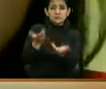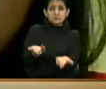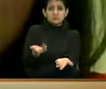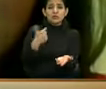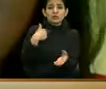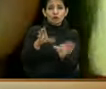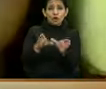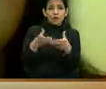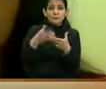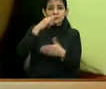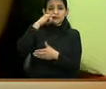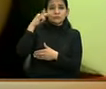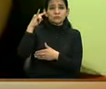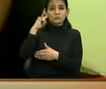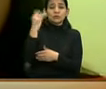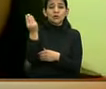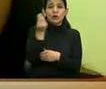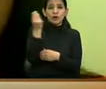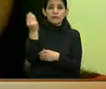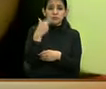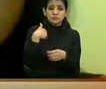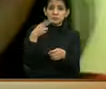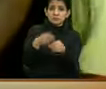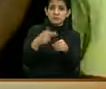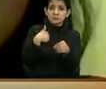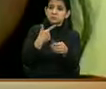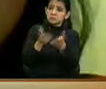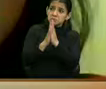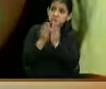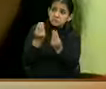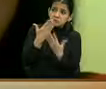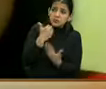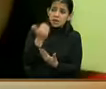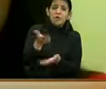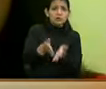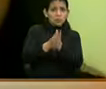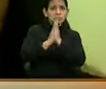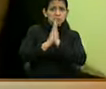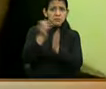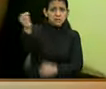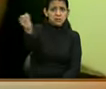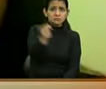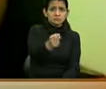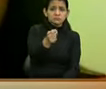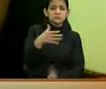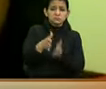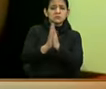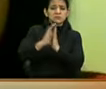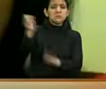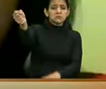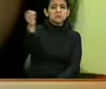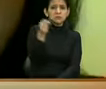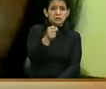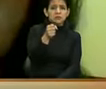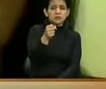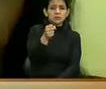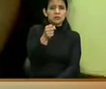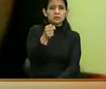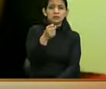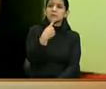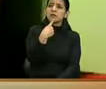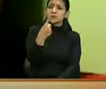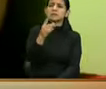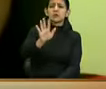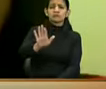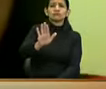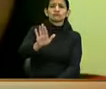la comisión de niños, niñas y adolescentes, solicité la comparecencia. Se me dijo